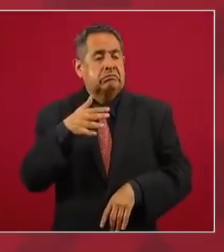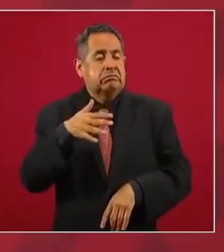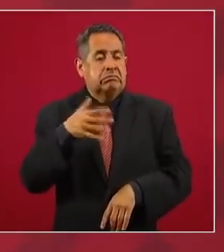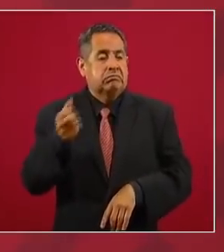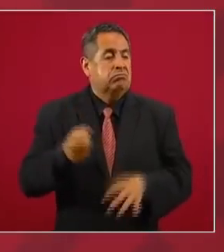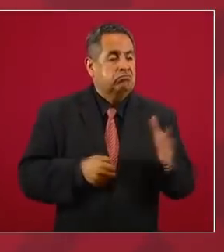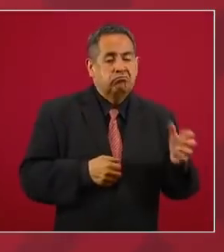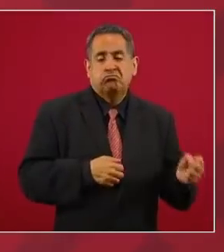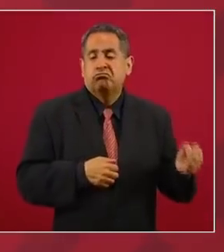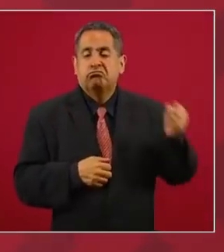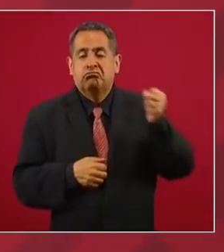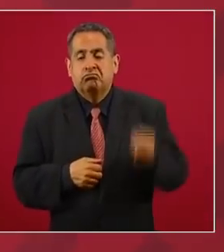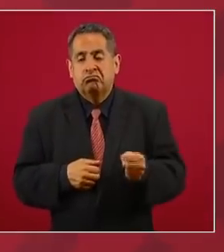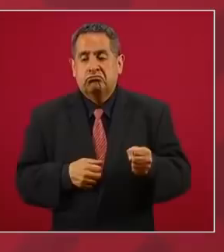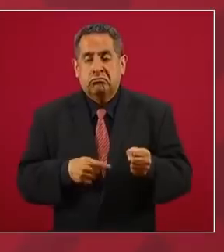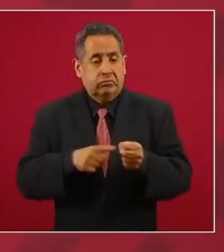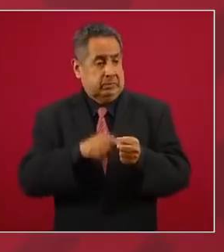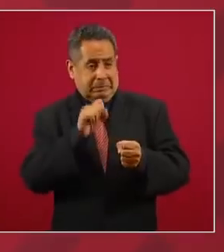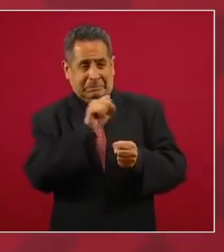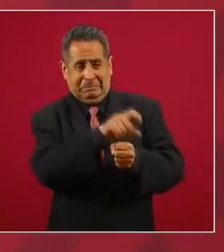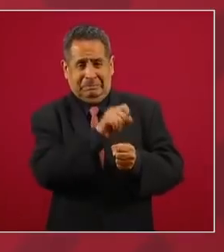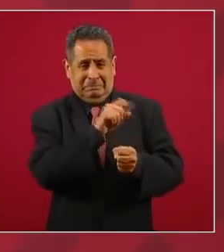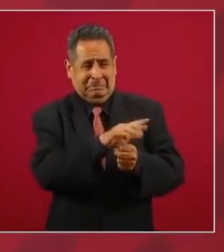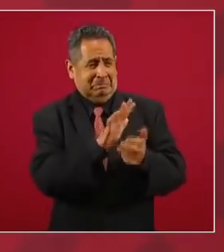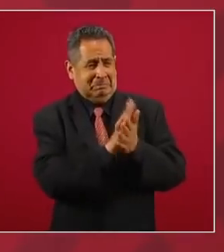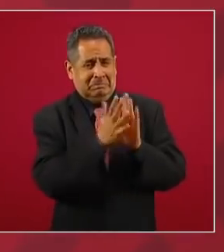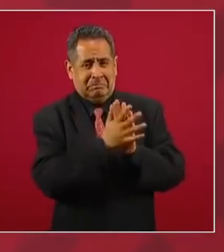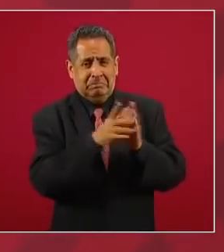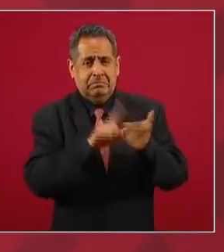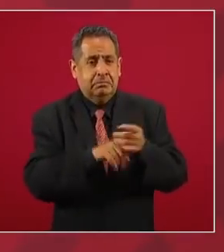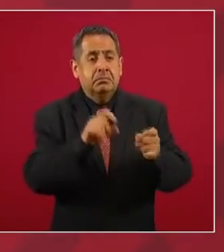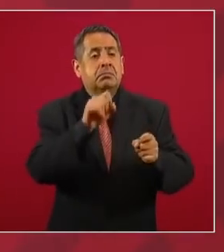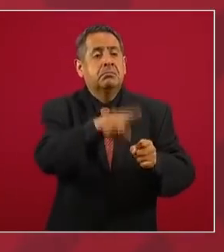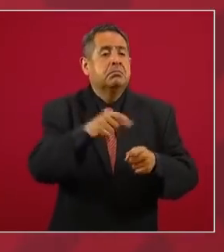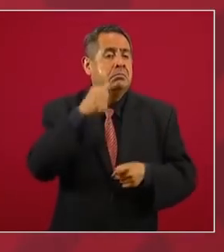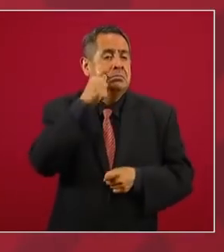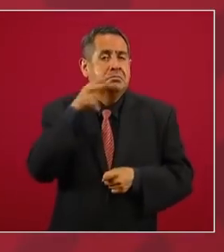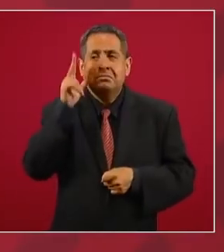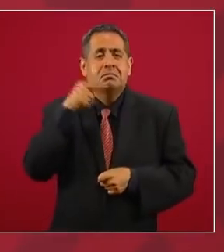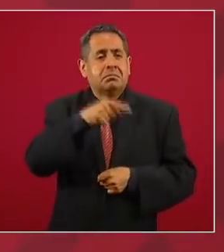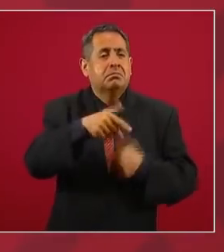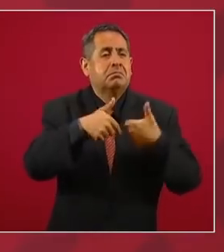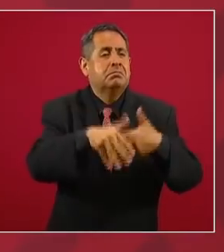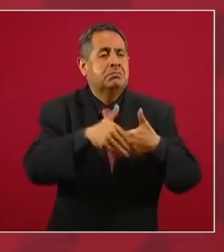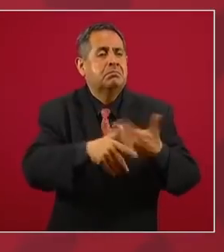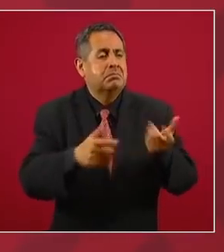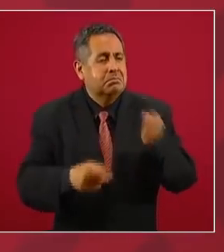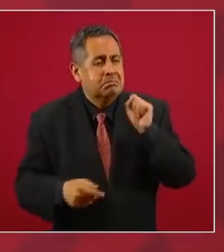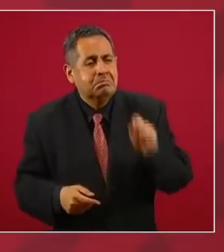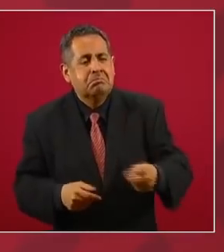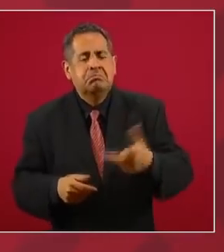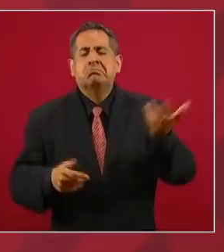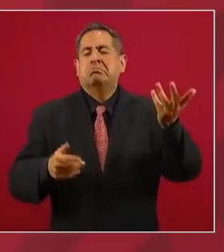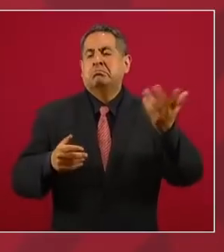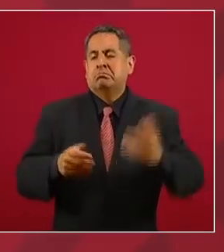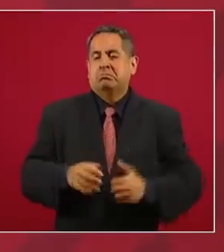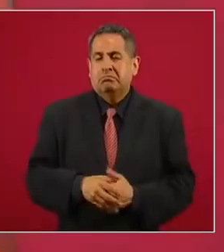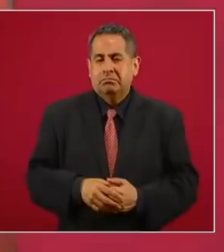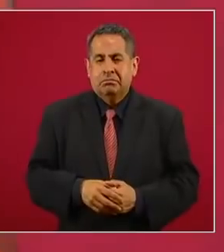impusieron a uno de los que antier estuvo en la manifestación.